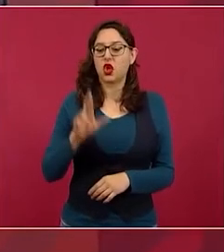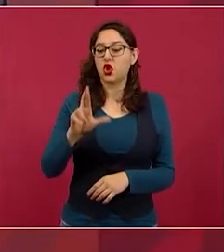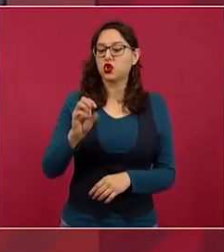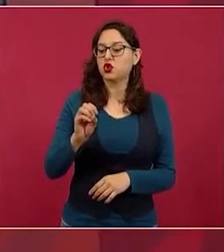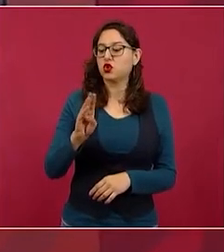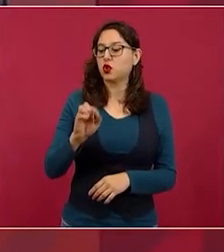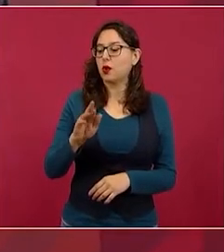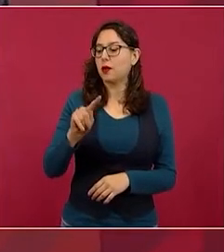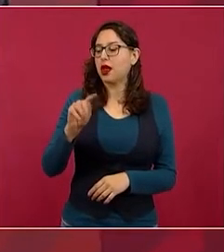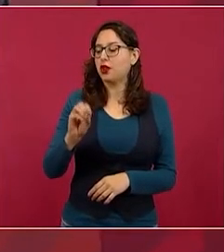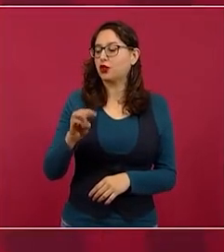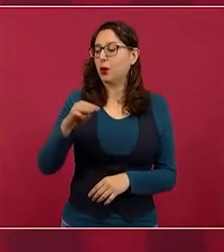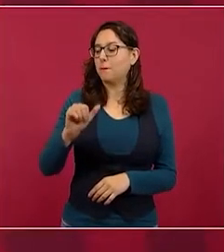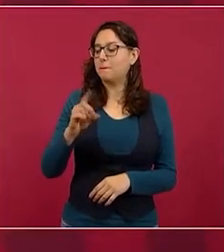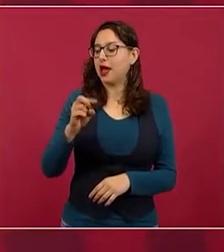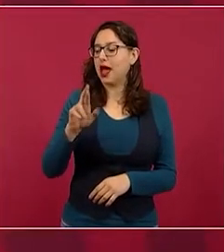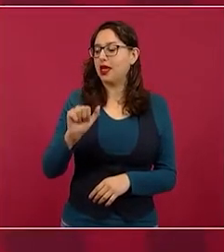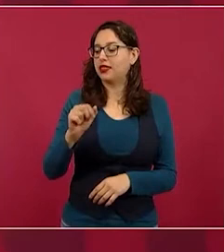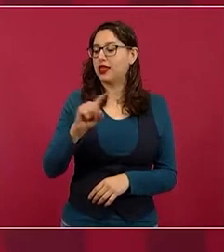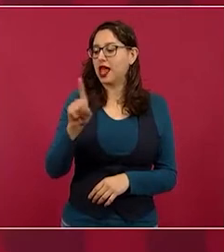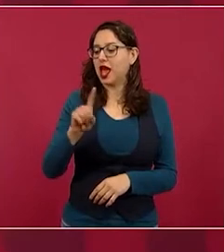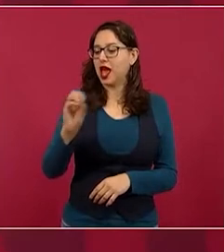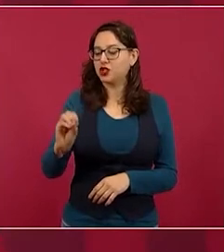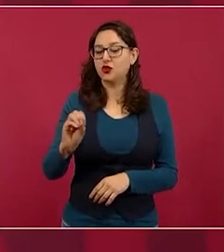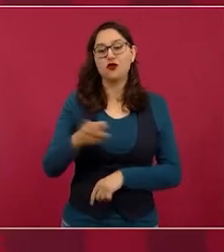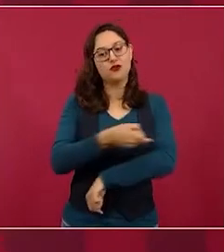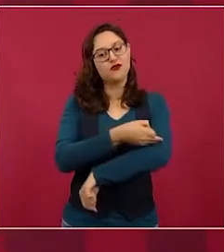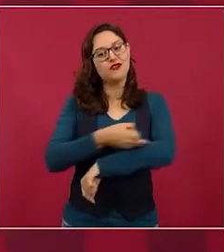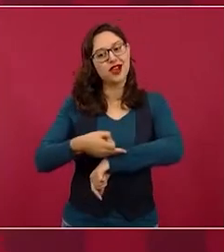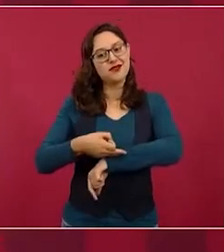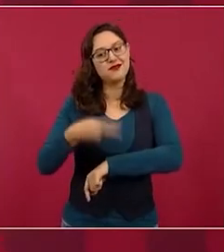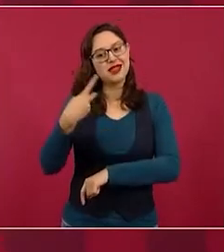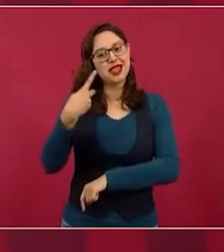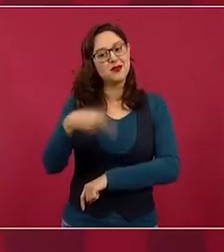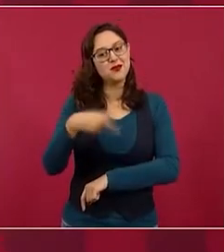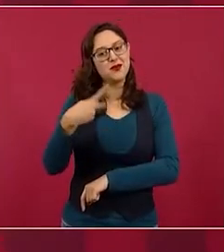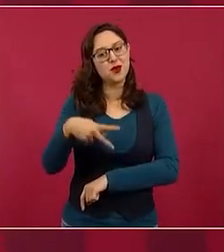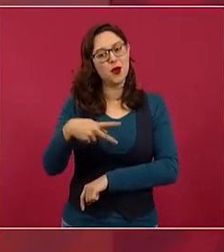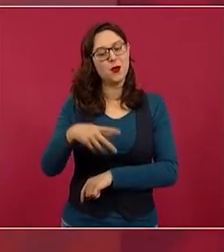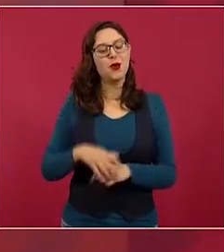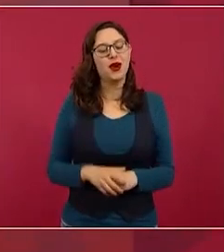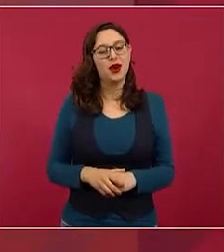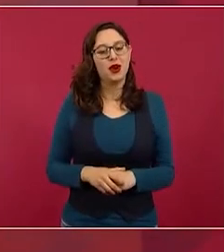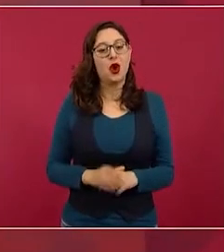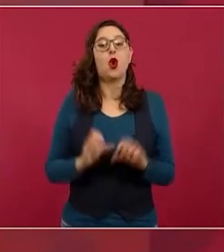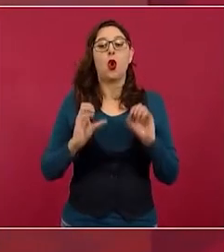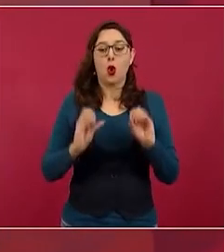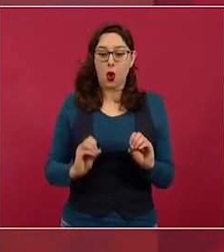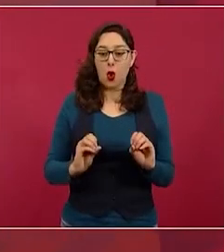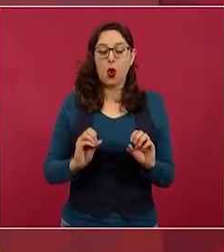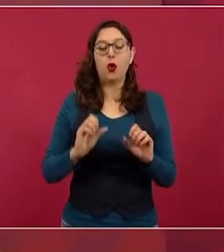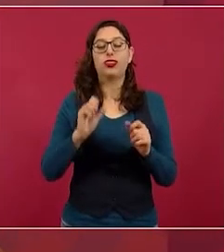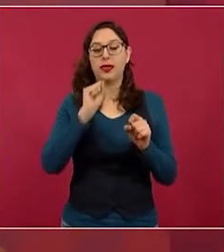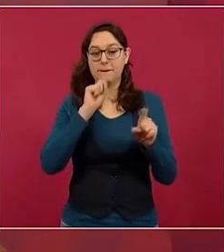Madrazo o tienen ligas con el que fue gobernador